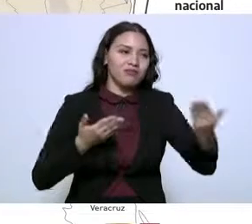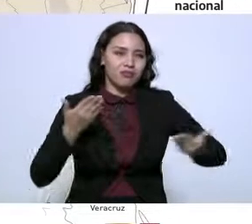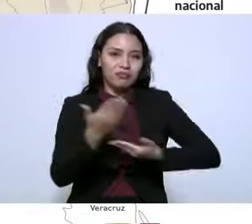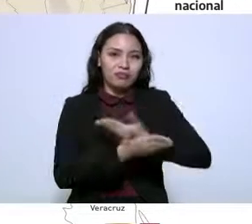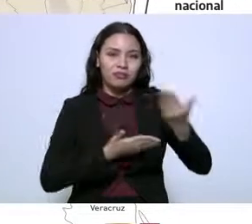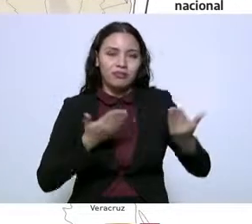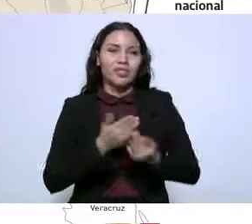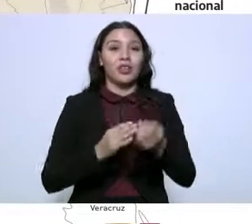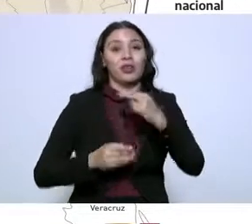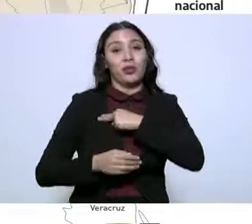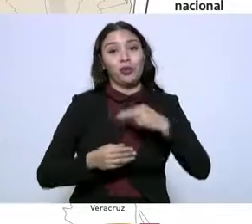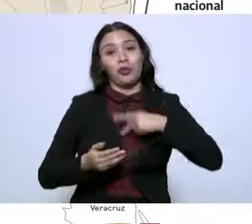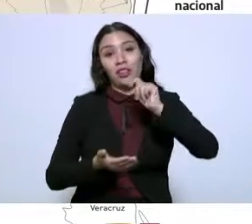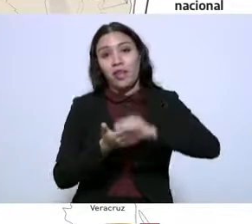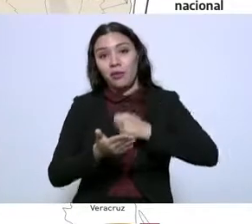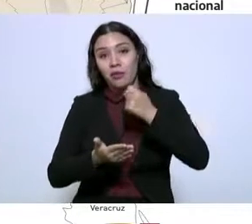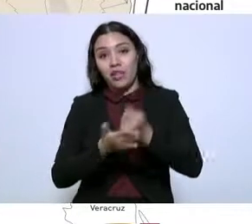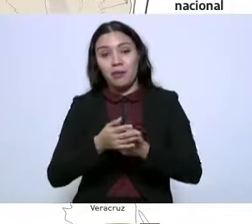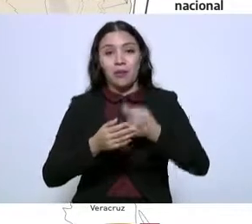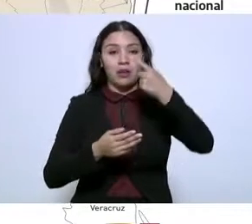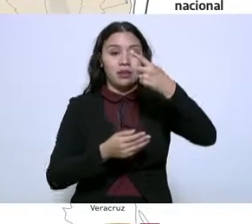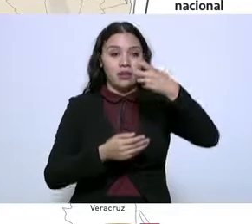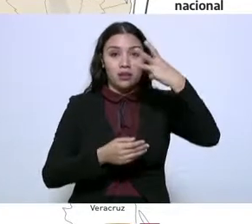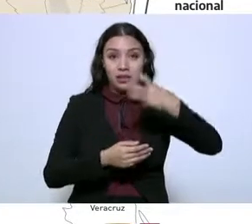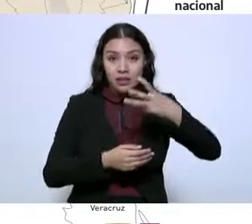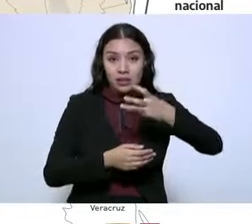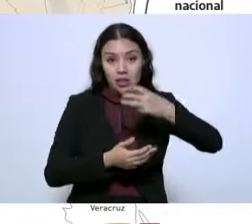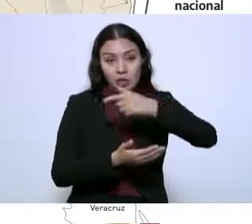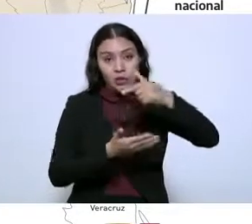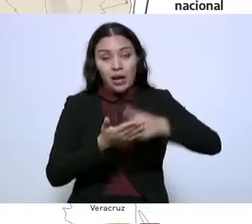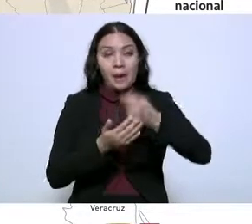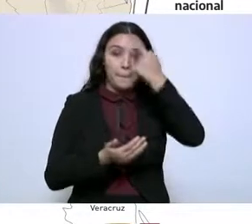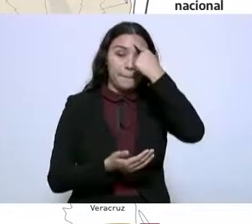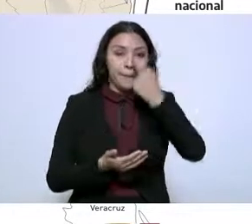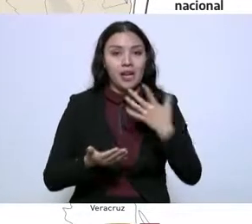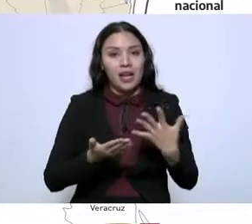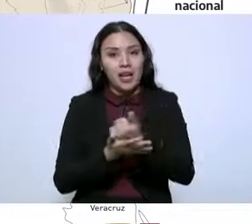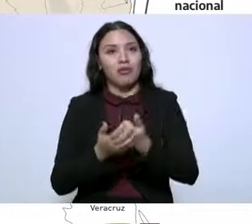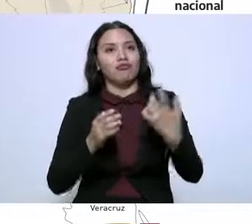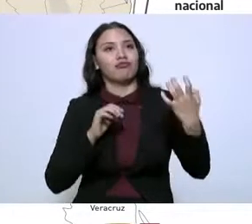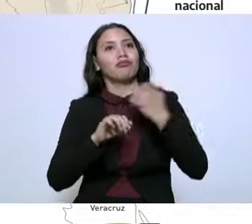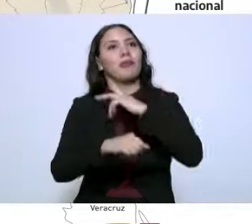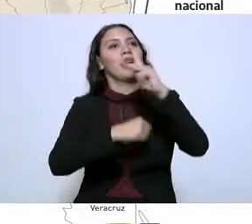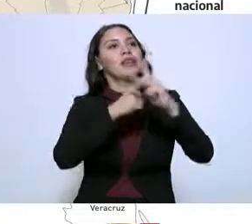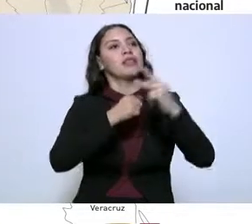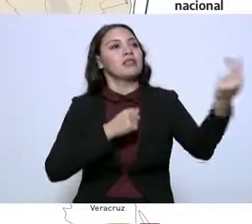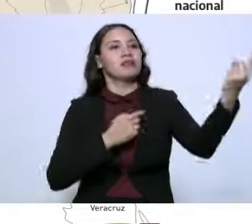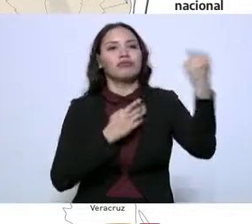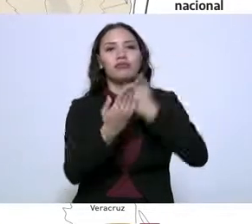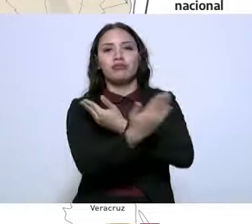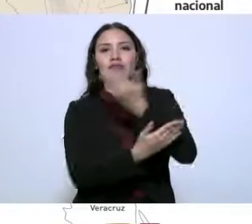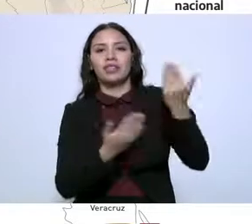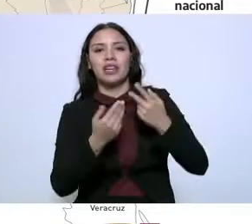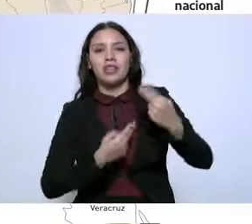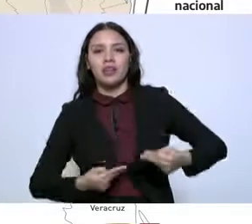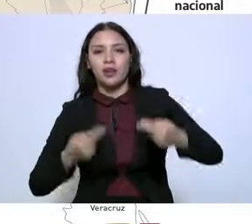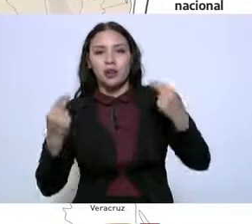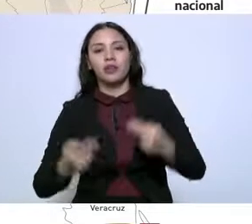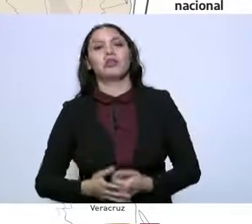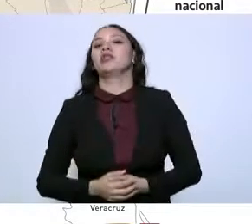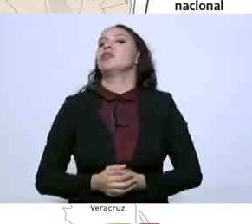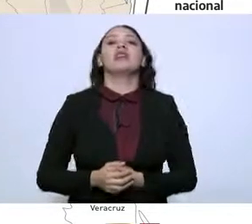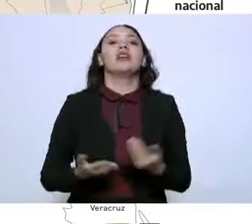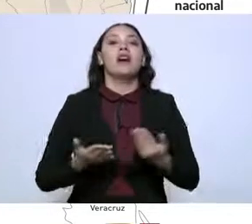Somos el lugar número tres en captación de flujo de invasión extranjera que ya se comentó y actualmente